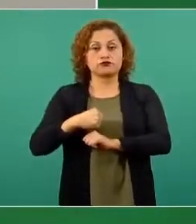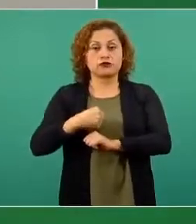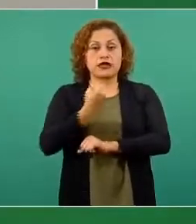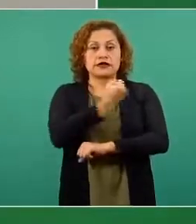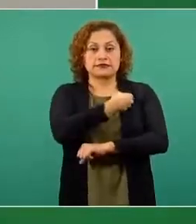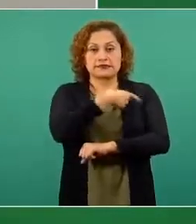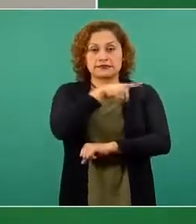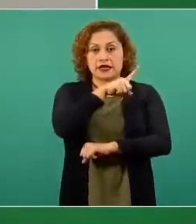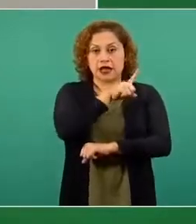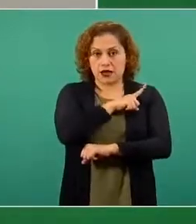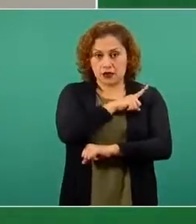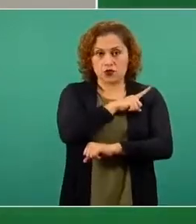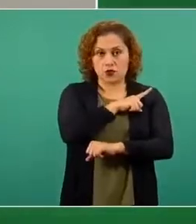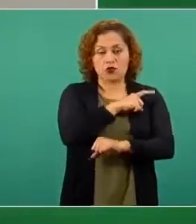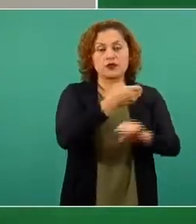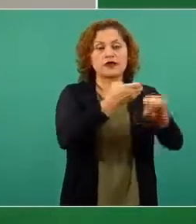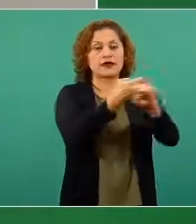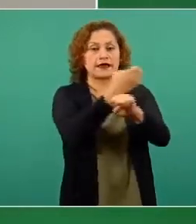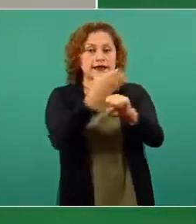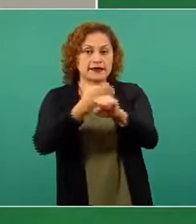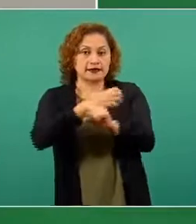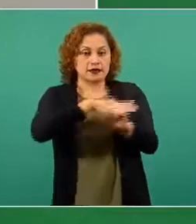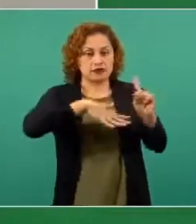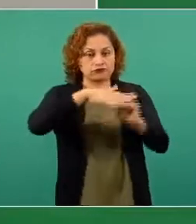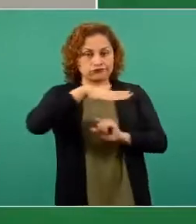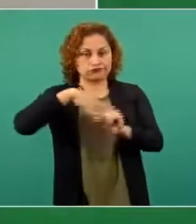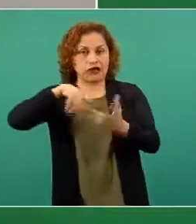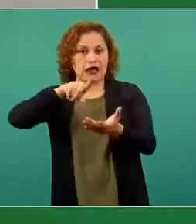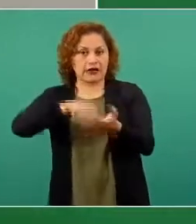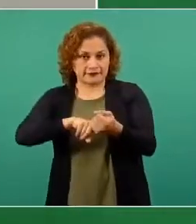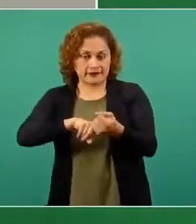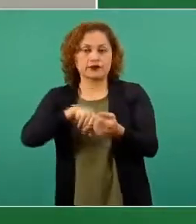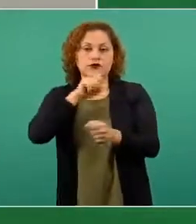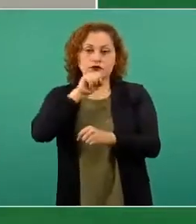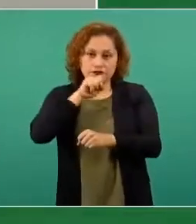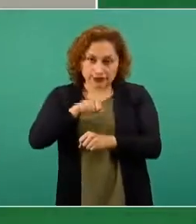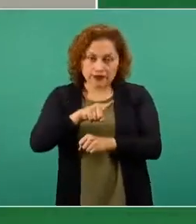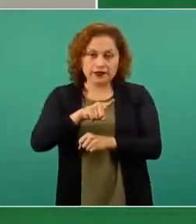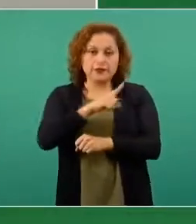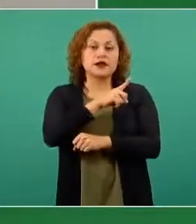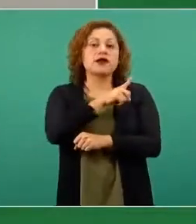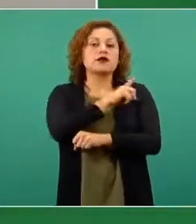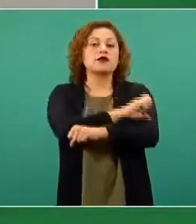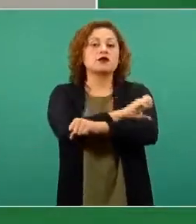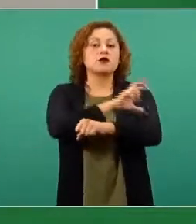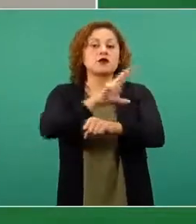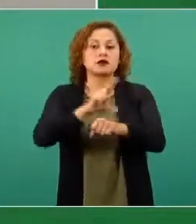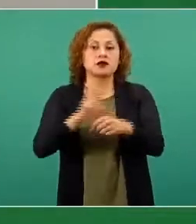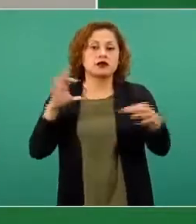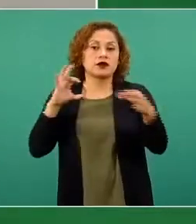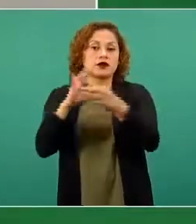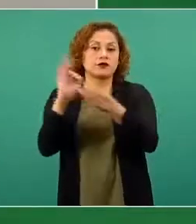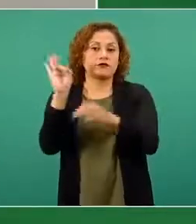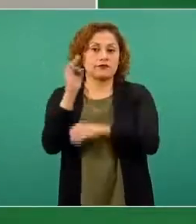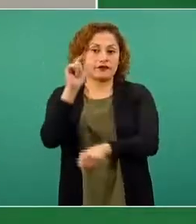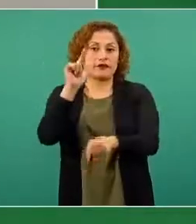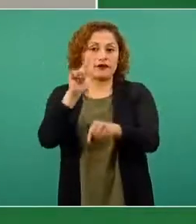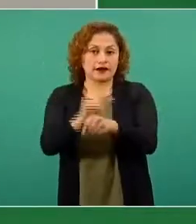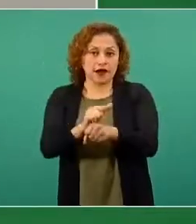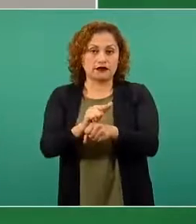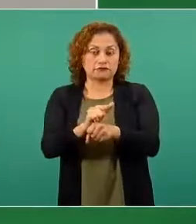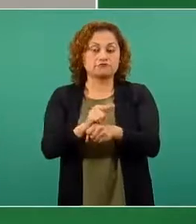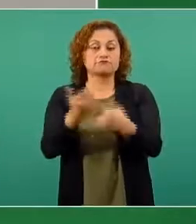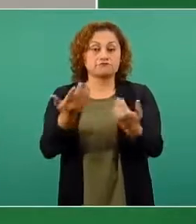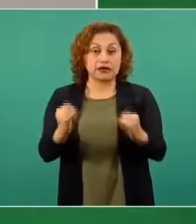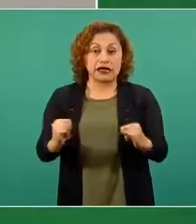en cada uno de los estados y a través de una coordinación centralizada con la federación. La suma de esfuerzos de diferentes